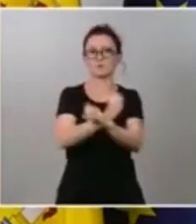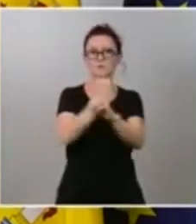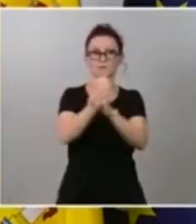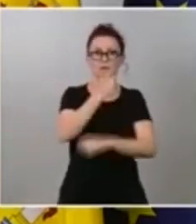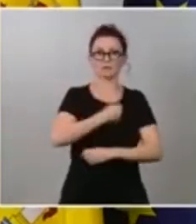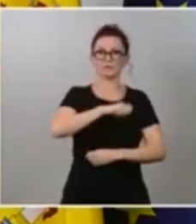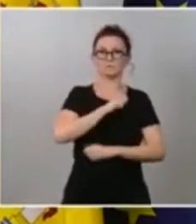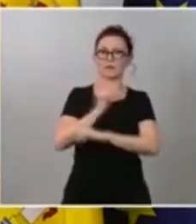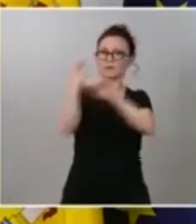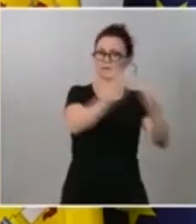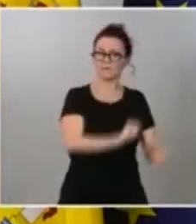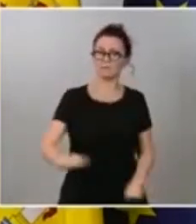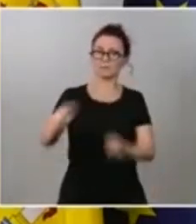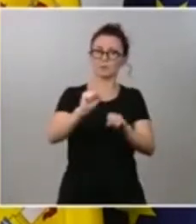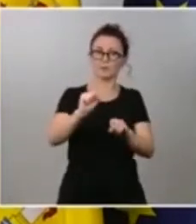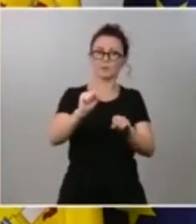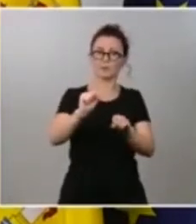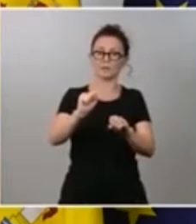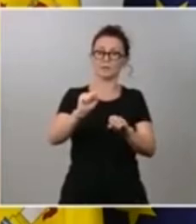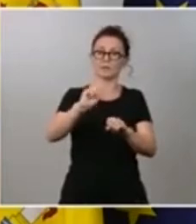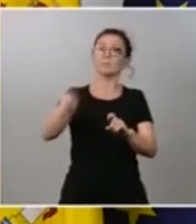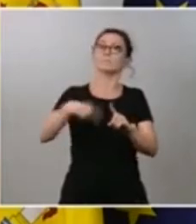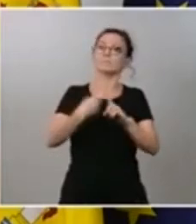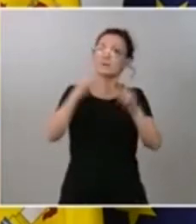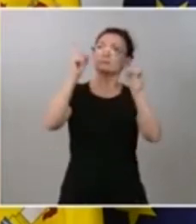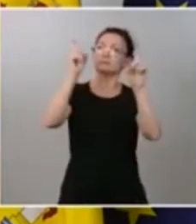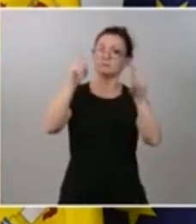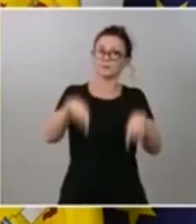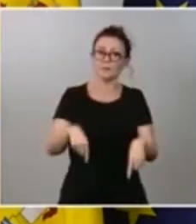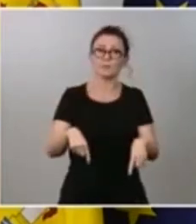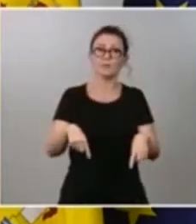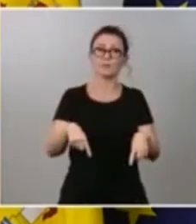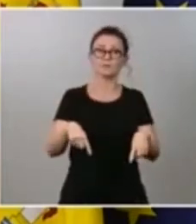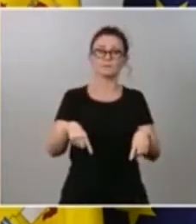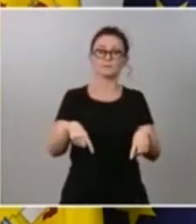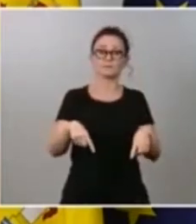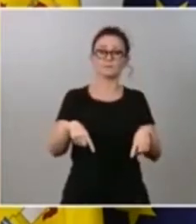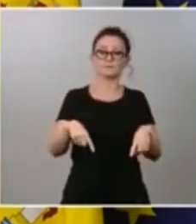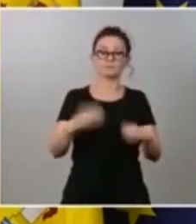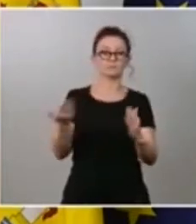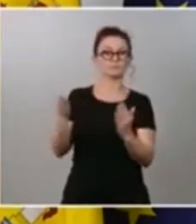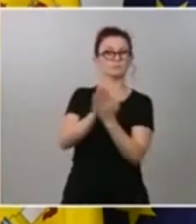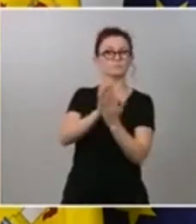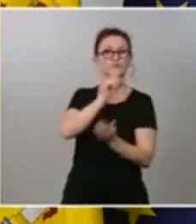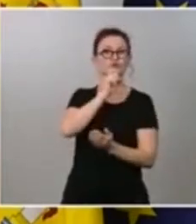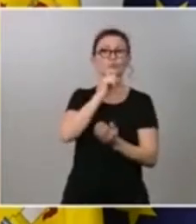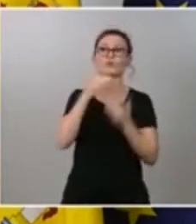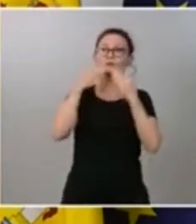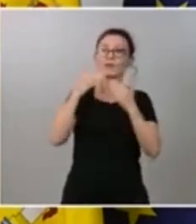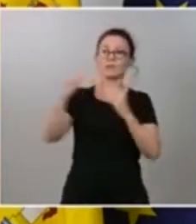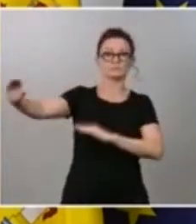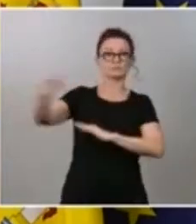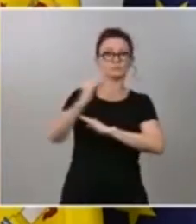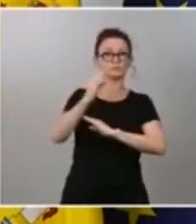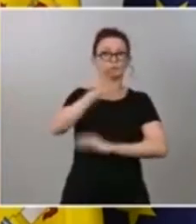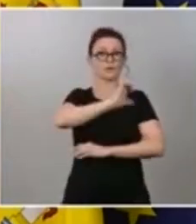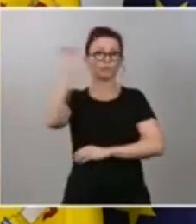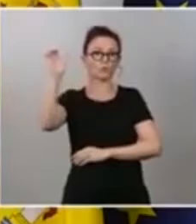sí vamos a hacer frente a ese coste con la solidaridad europea por supuesto que lo vamos a hacer